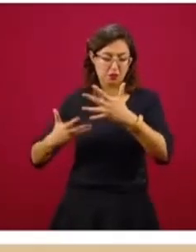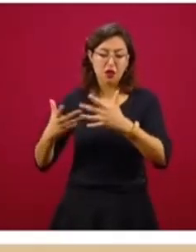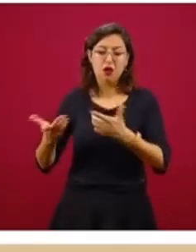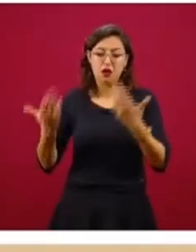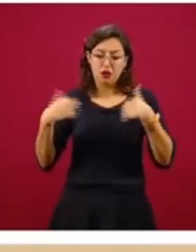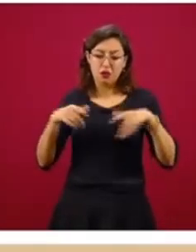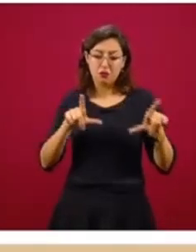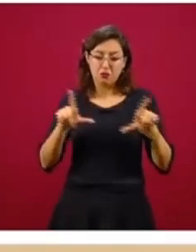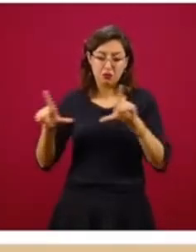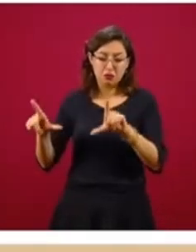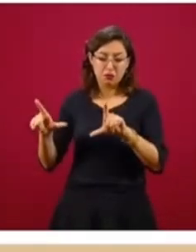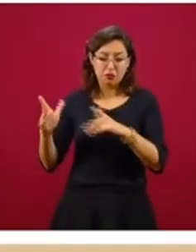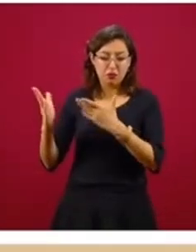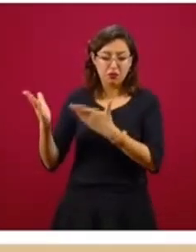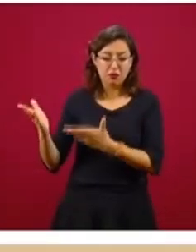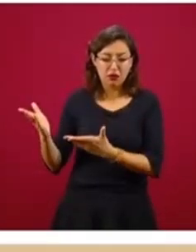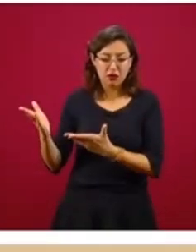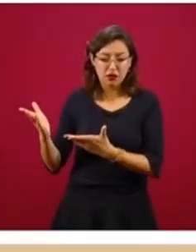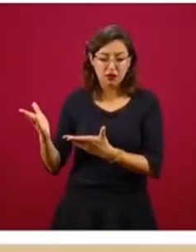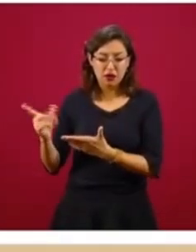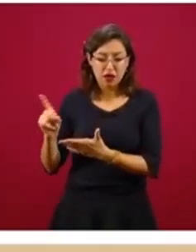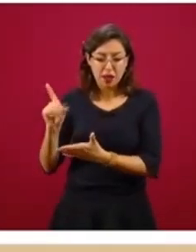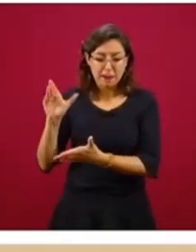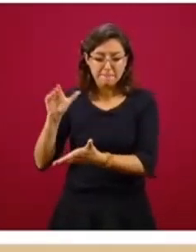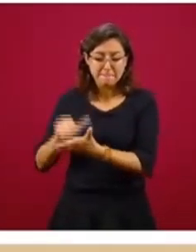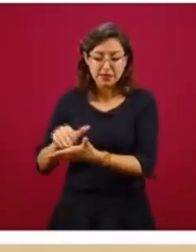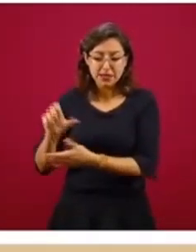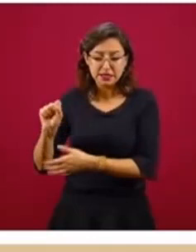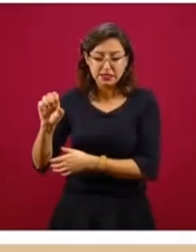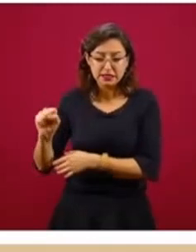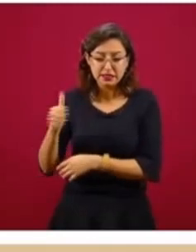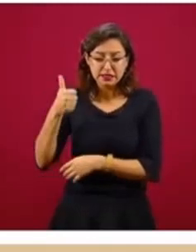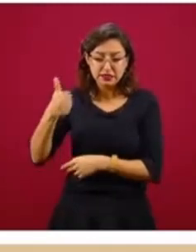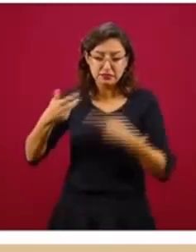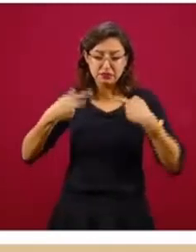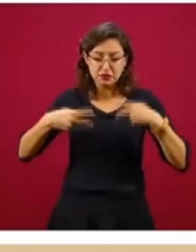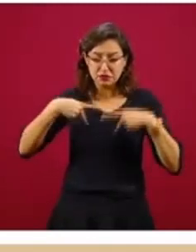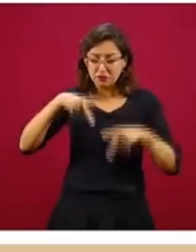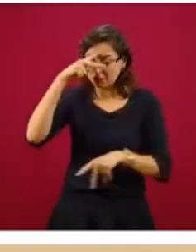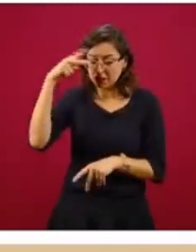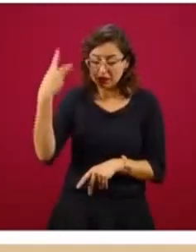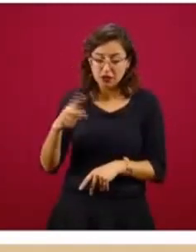el lamento informarles que hemos tenido mil 66 fallecimientos en Estados Unidos,